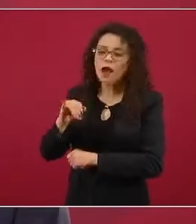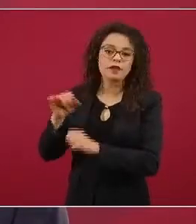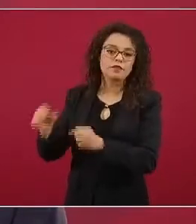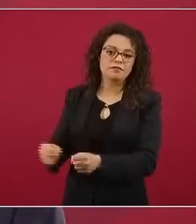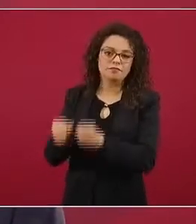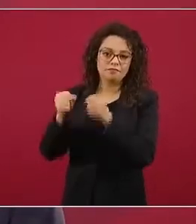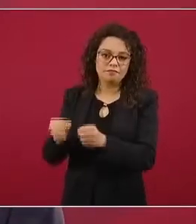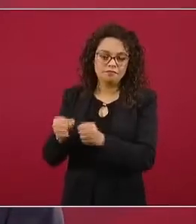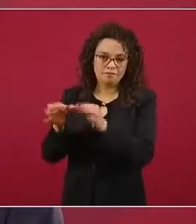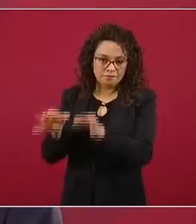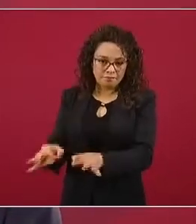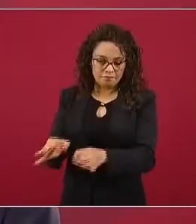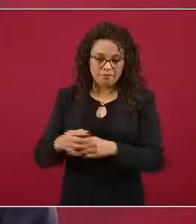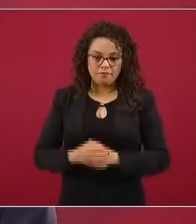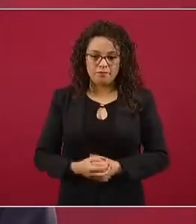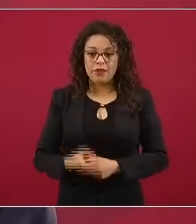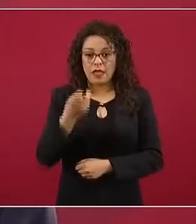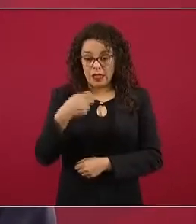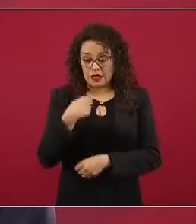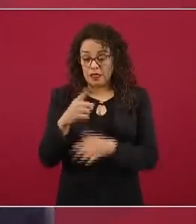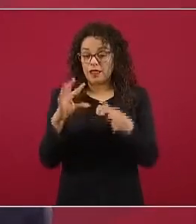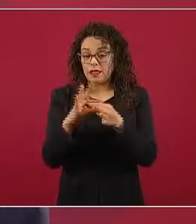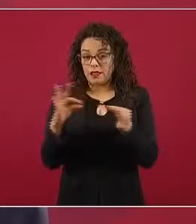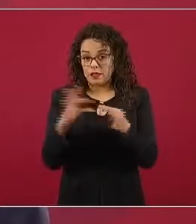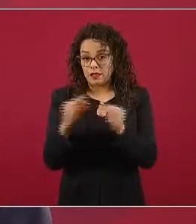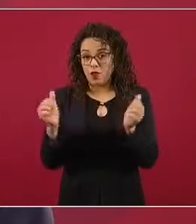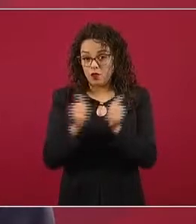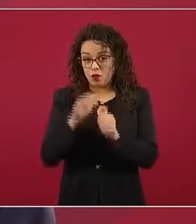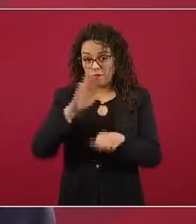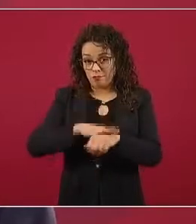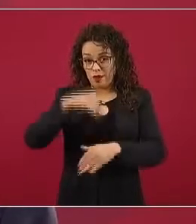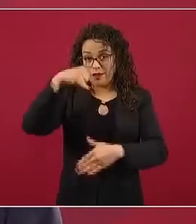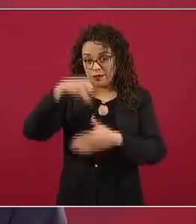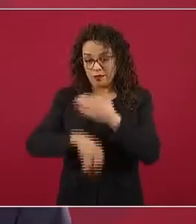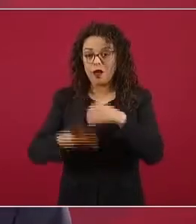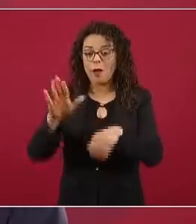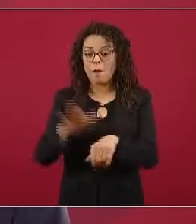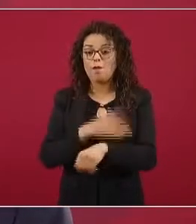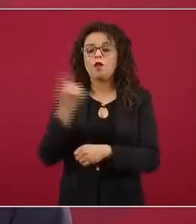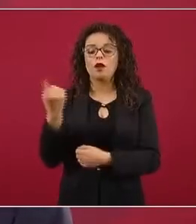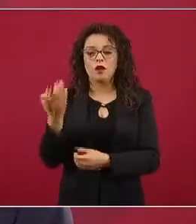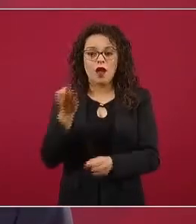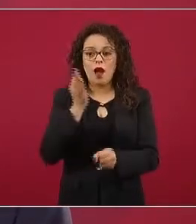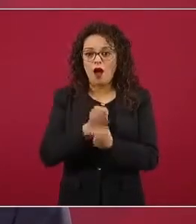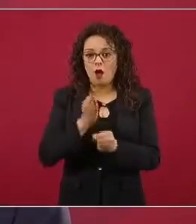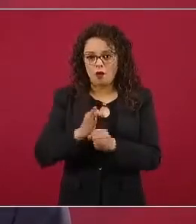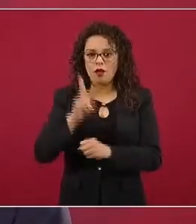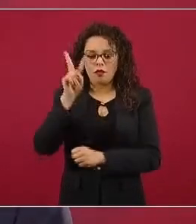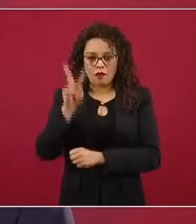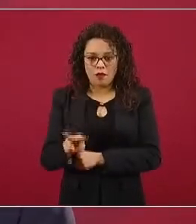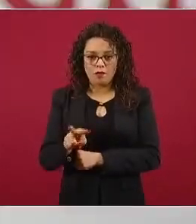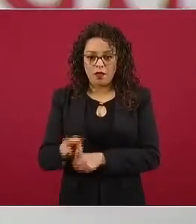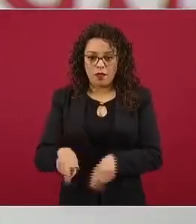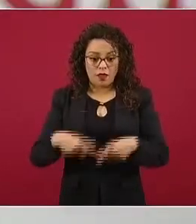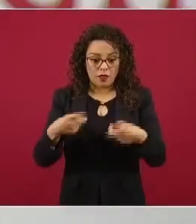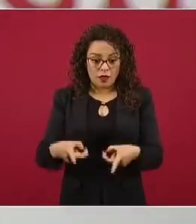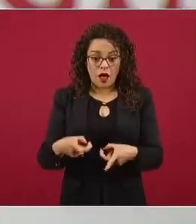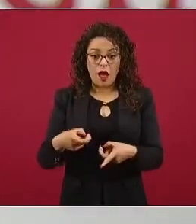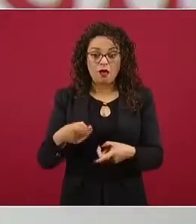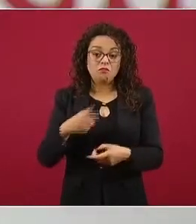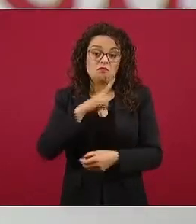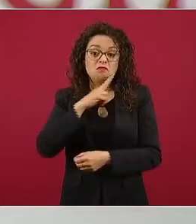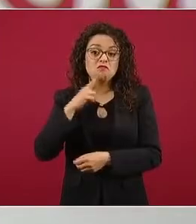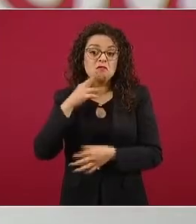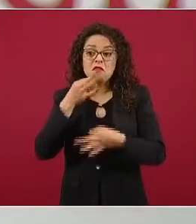esto, y con todo este detalle, porque no es raro, sobre todo hoy día, que la información y las noticias